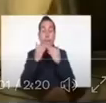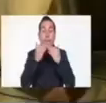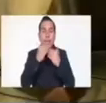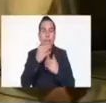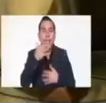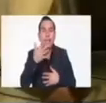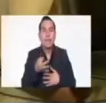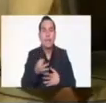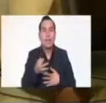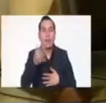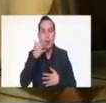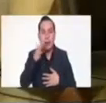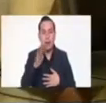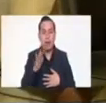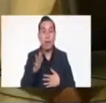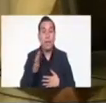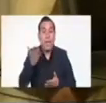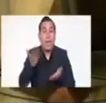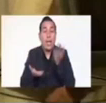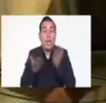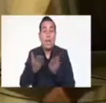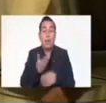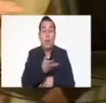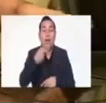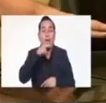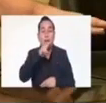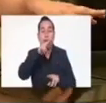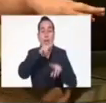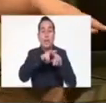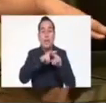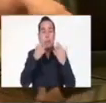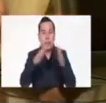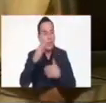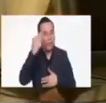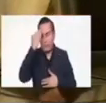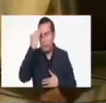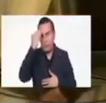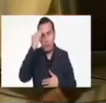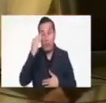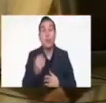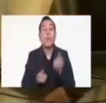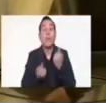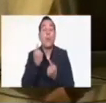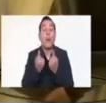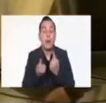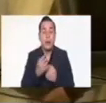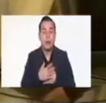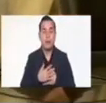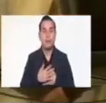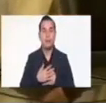Presidente, algo que también, quizás obviamente hasta la oposición desconoce, o mejor dicho, obvia en eso, es de que